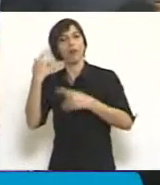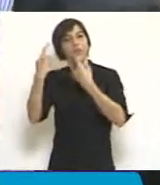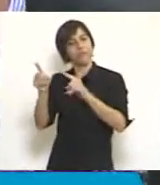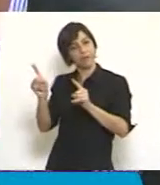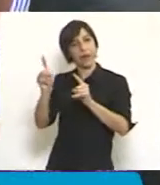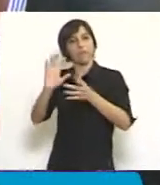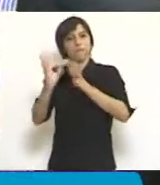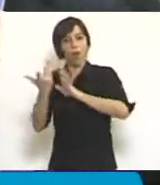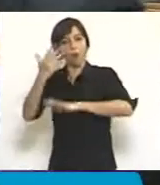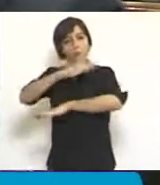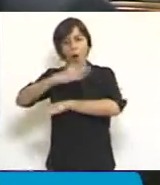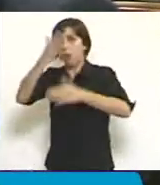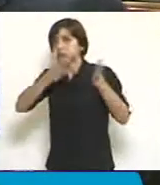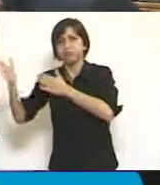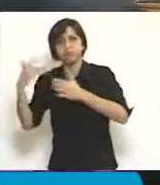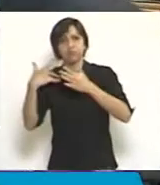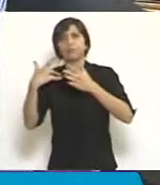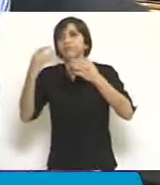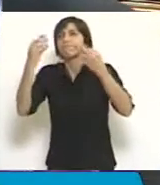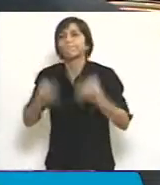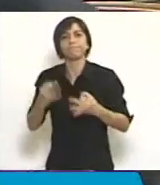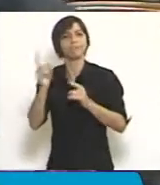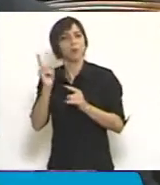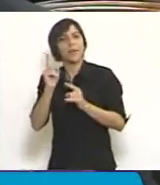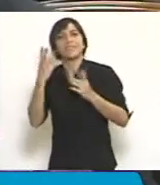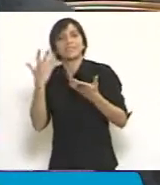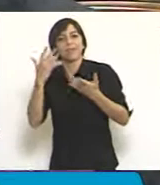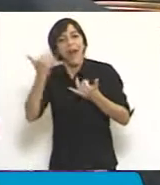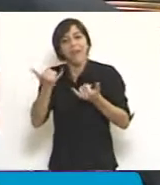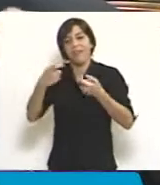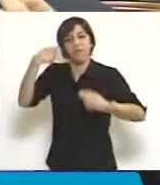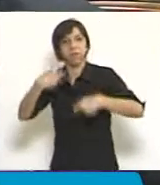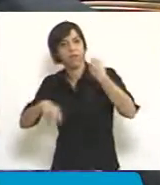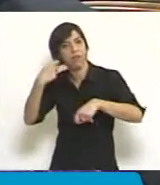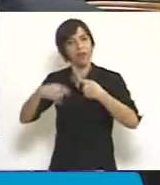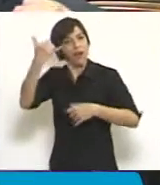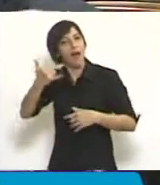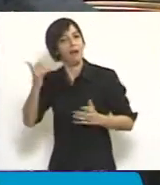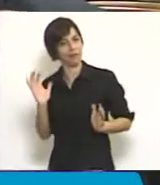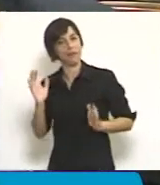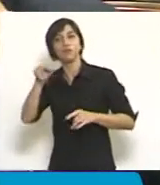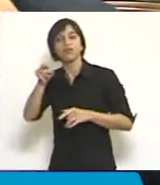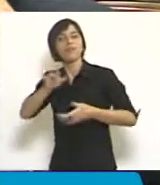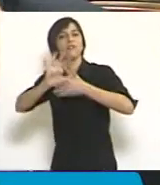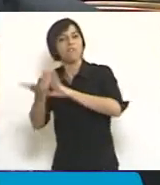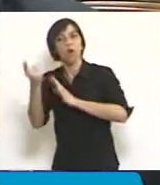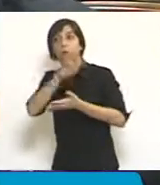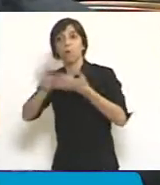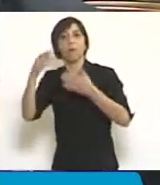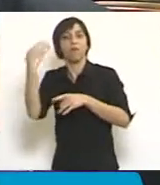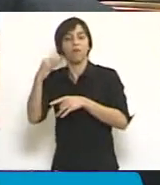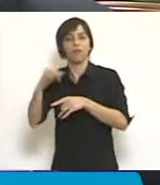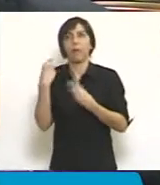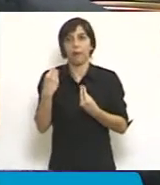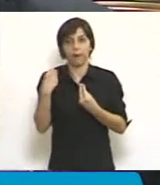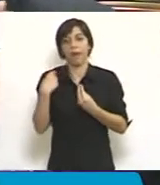tiene una aplicación que la proponen en las propias leyes de implementación. El corazón de la separación de lo jurisdiccional